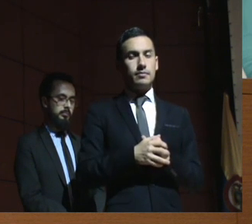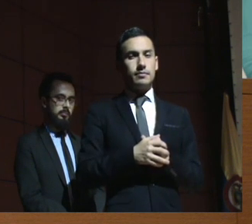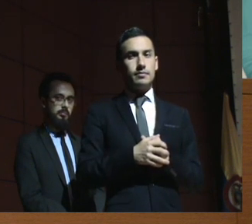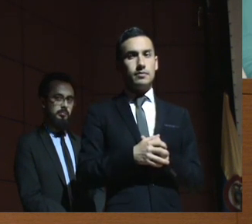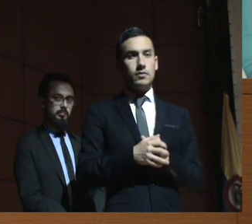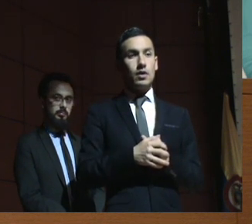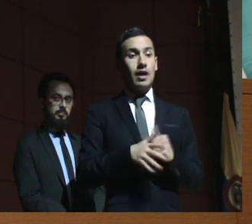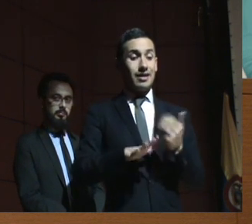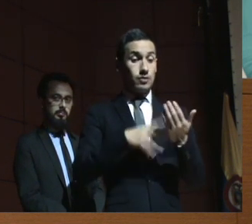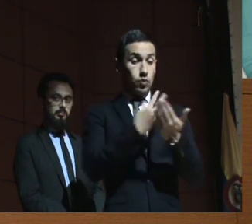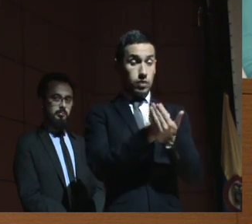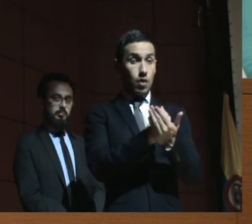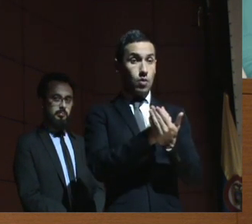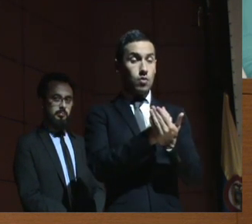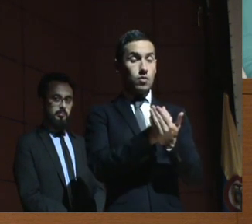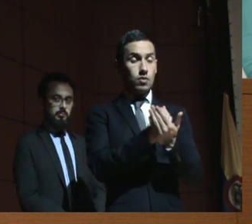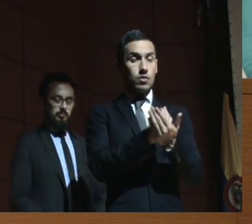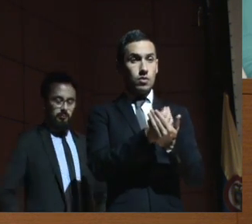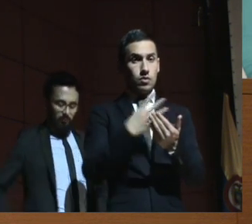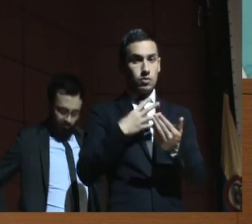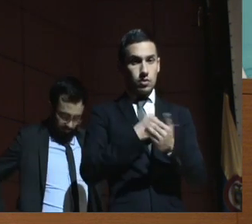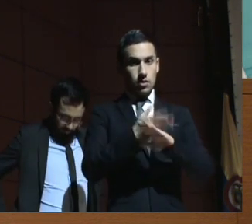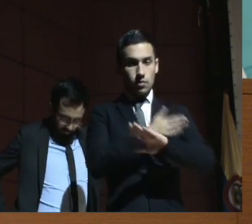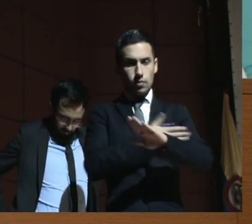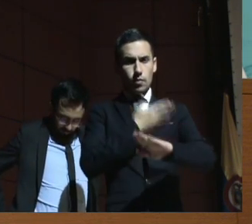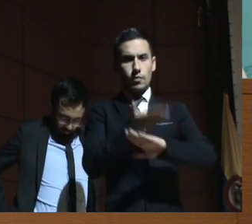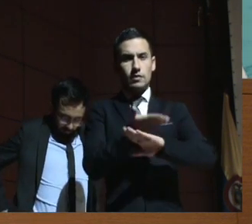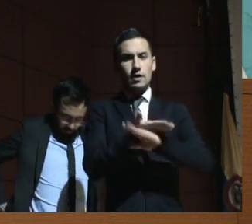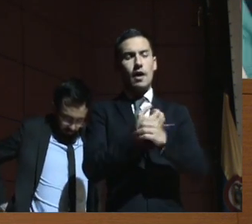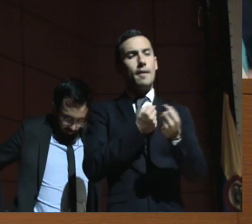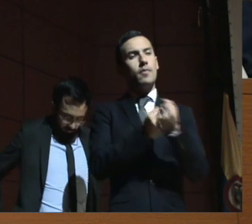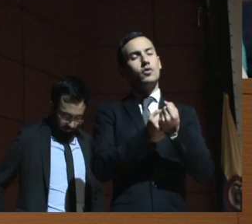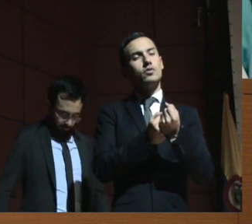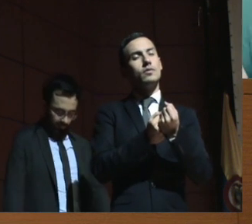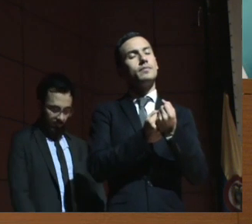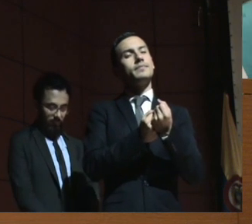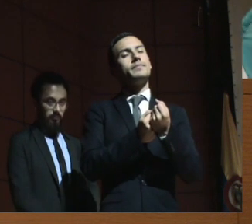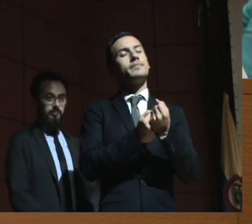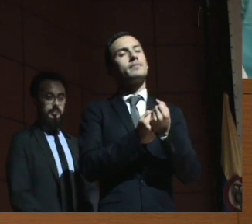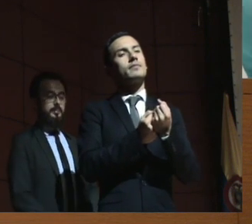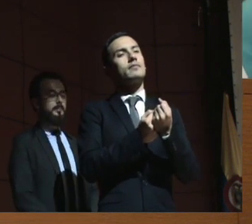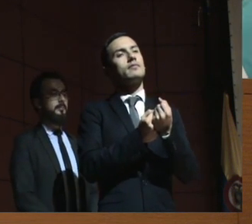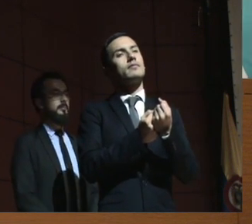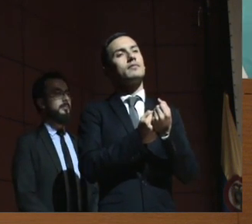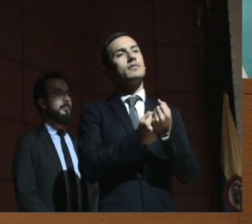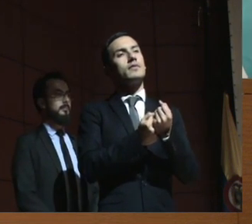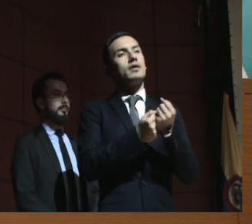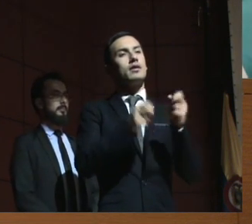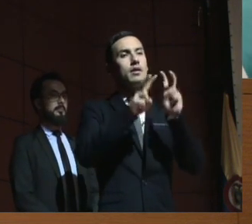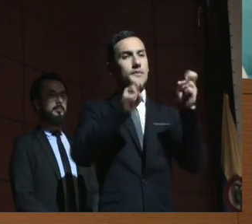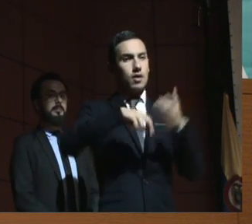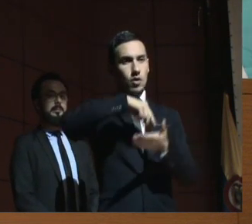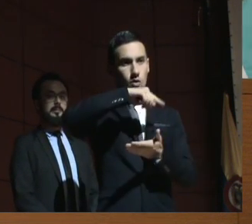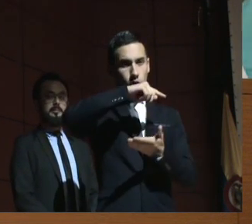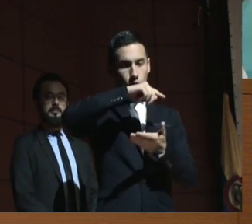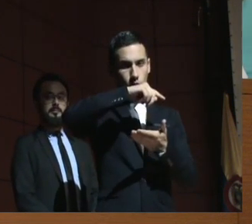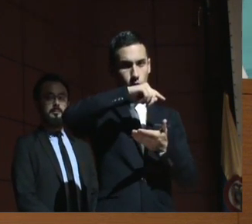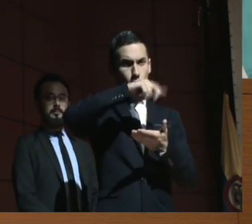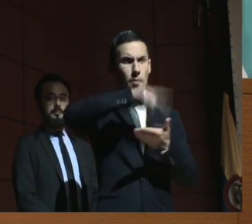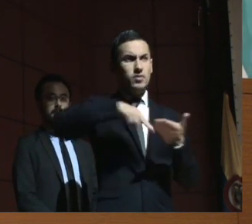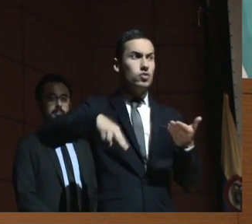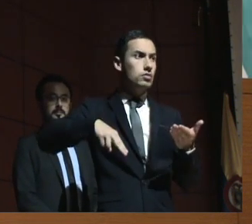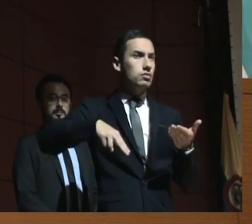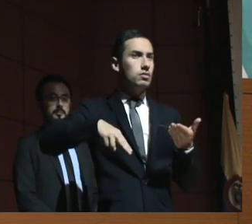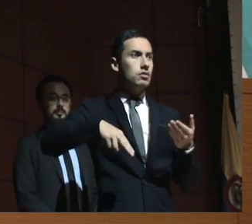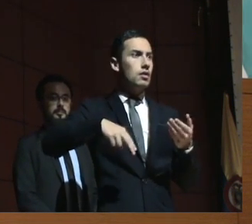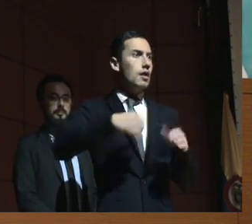El resultado es que cuando nosotros proponíamos apoyo en el sentido de la convención, decían, pero ¿qué va